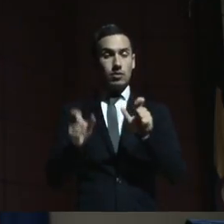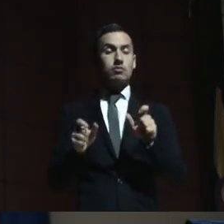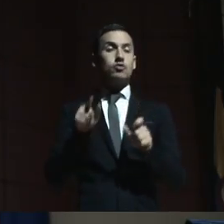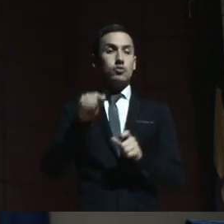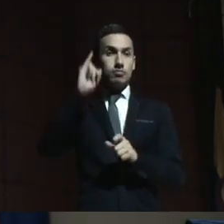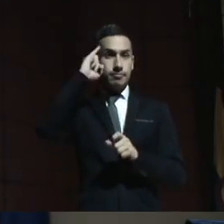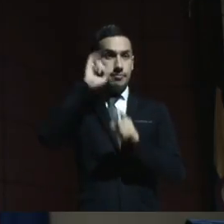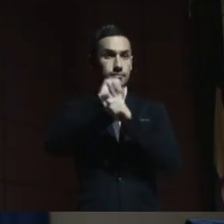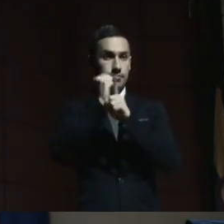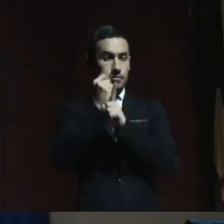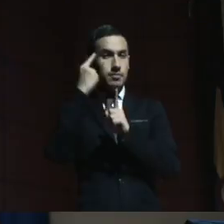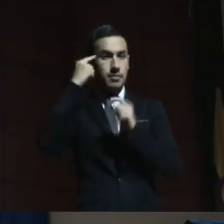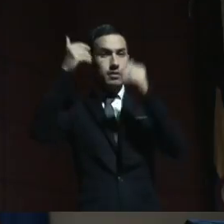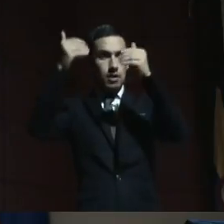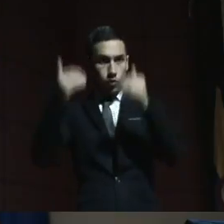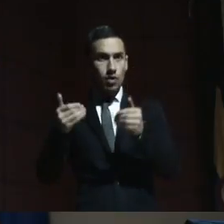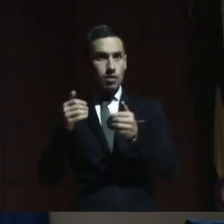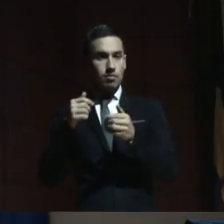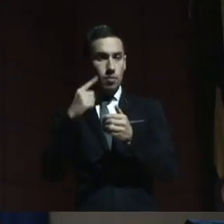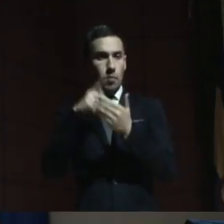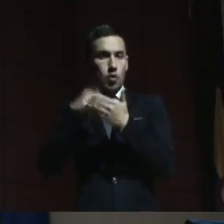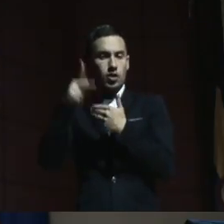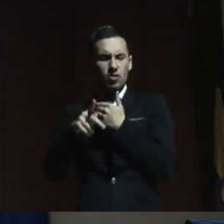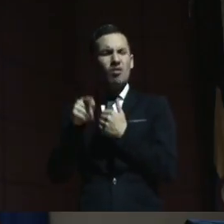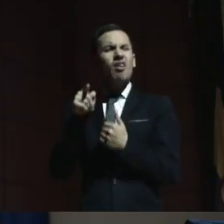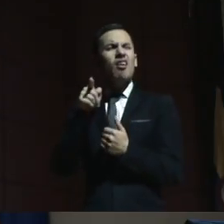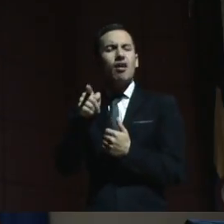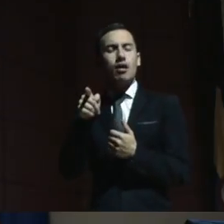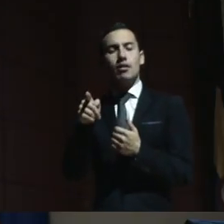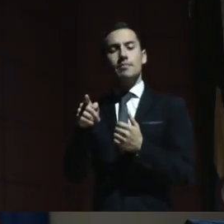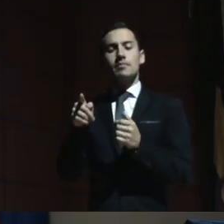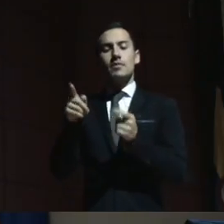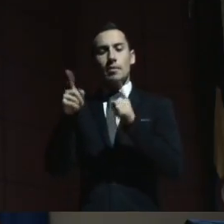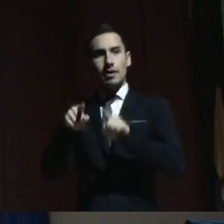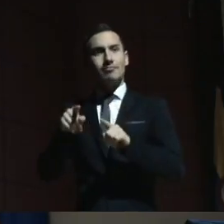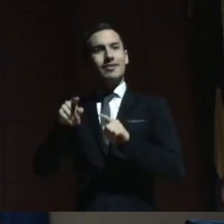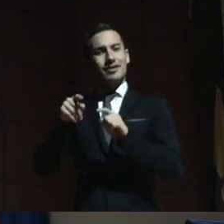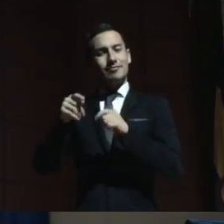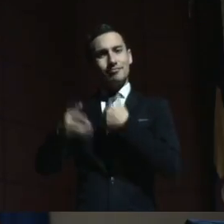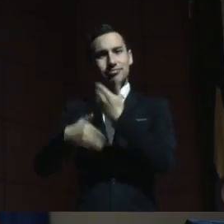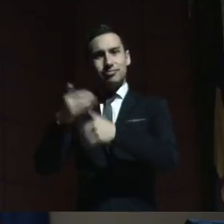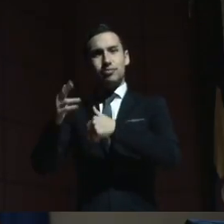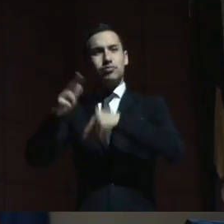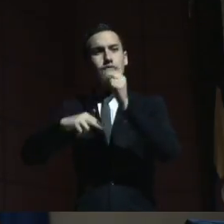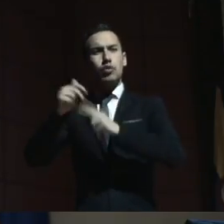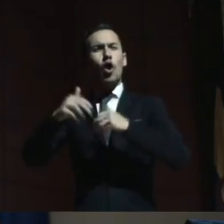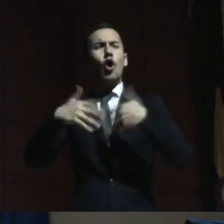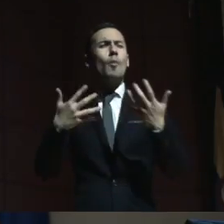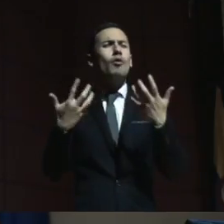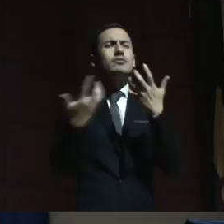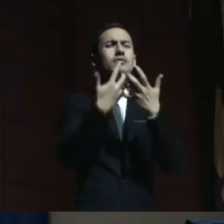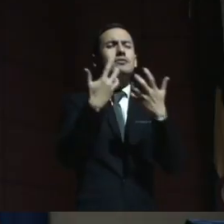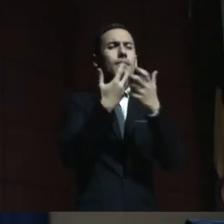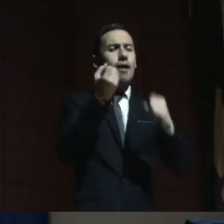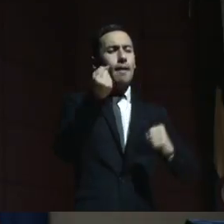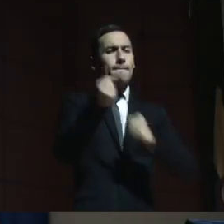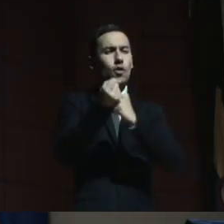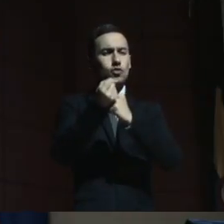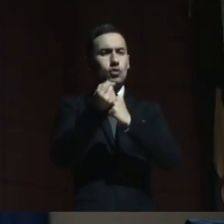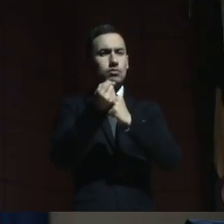donde también estamos tratando de determinar y construir estos sistemas de apoyo para la toma de decisiones.